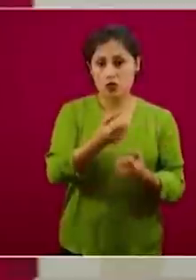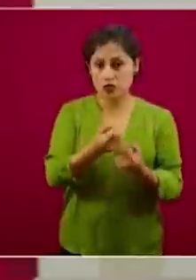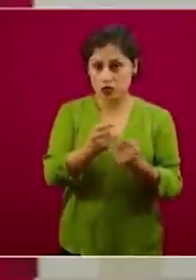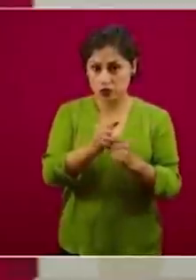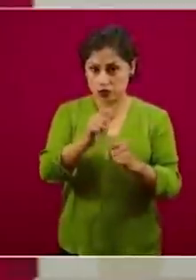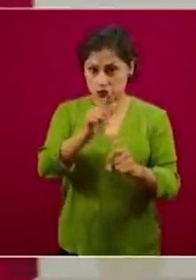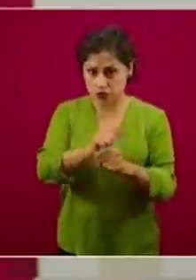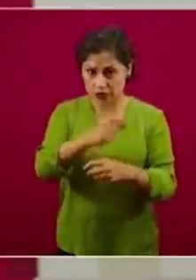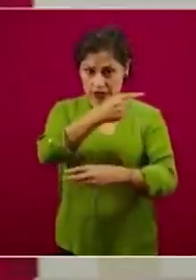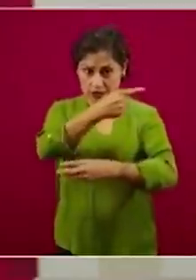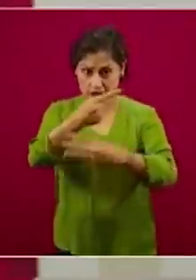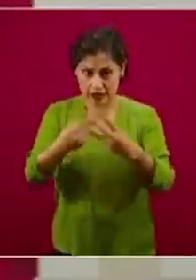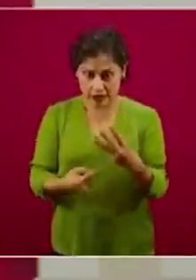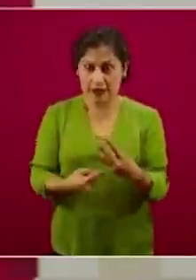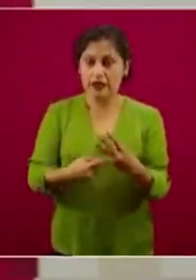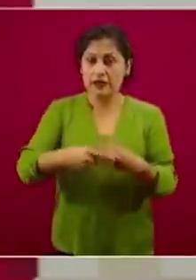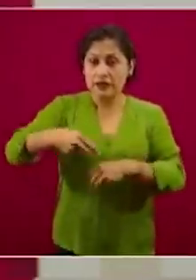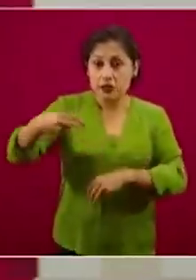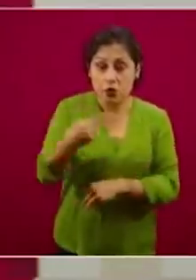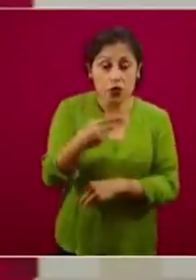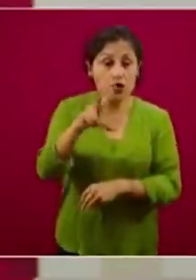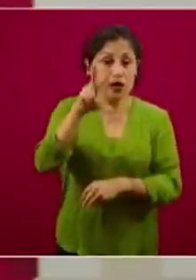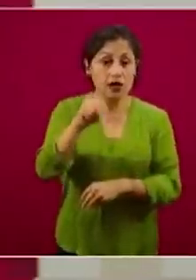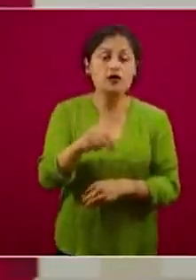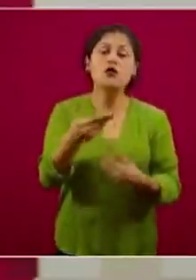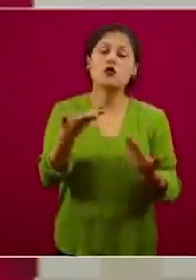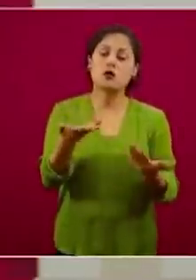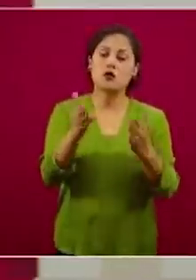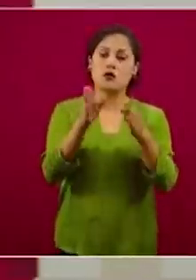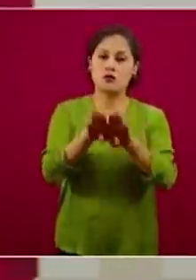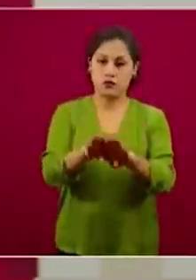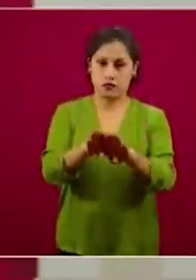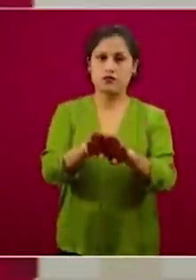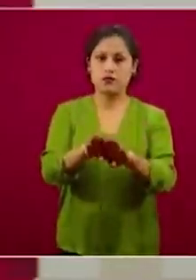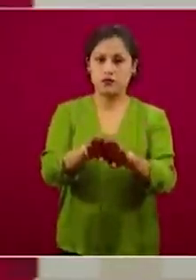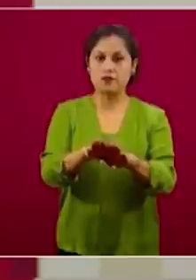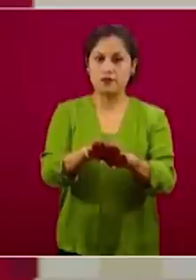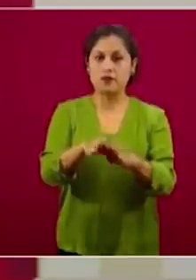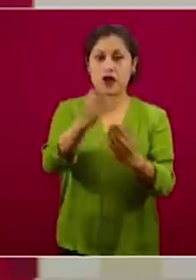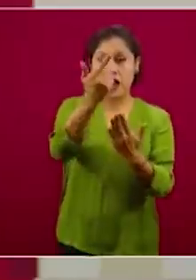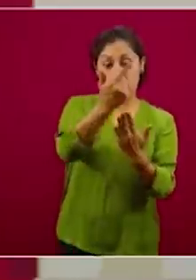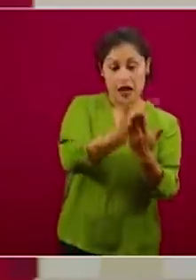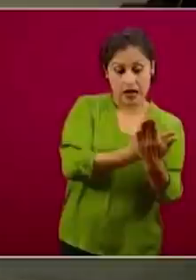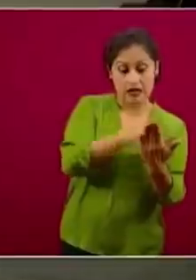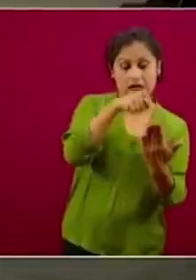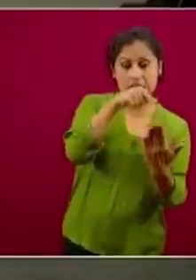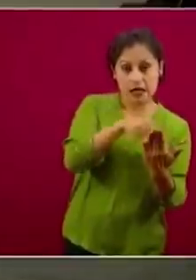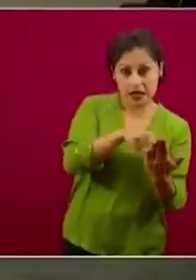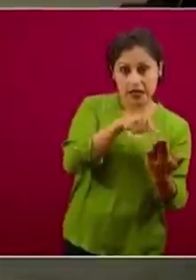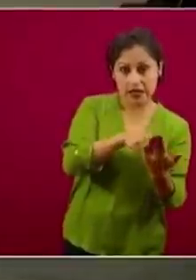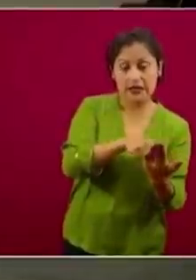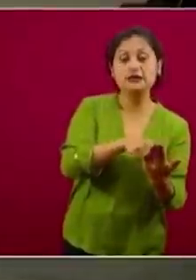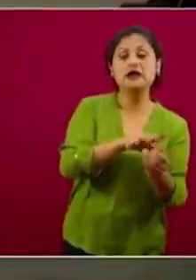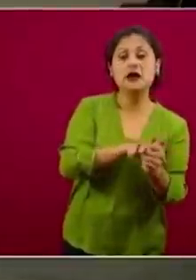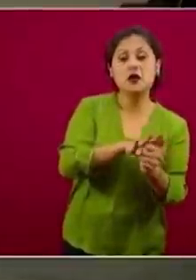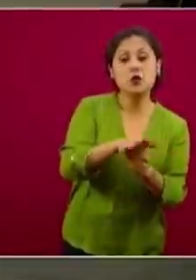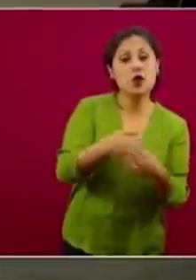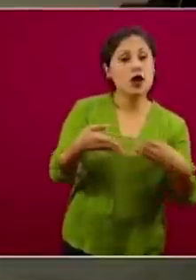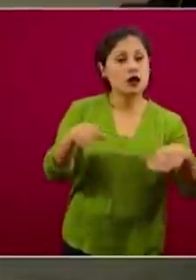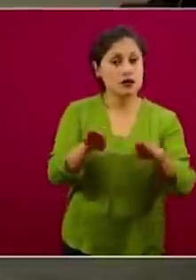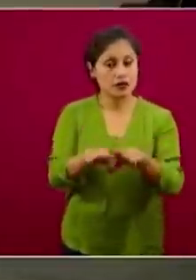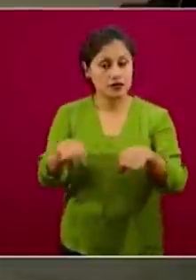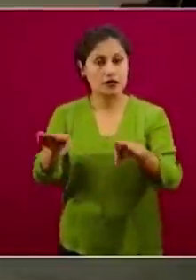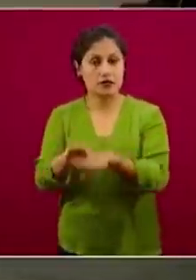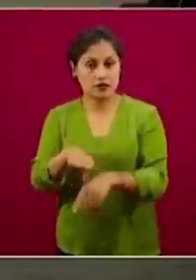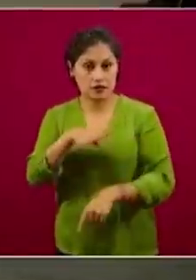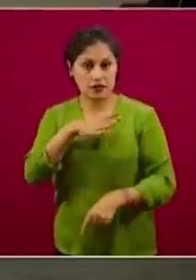y se ha dispuesto una lista específica de cuáles son esenciales y la gran mayoría no lo son. Lo segundo es la suspensión temporal